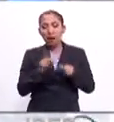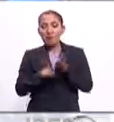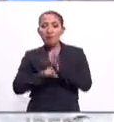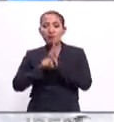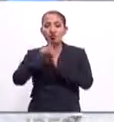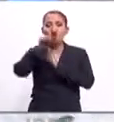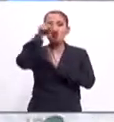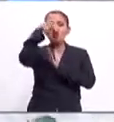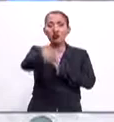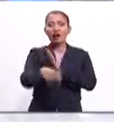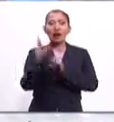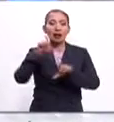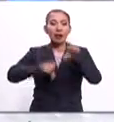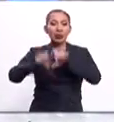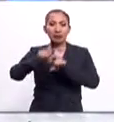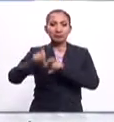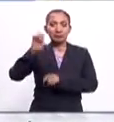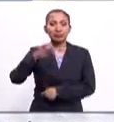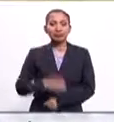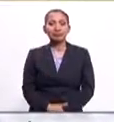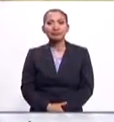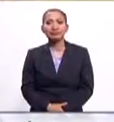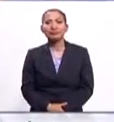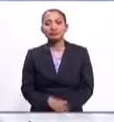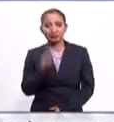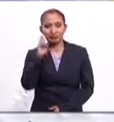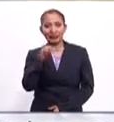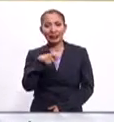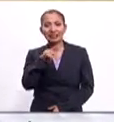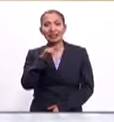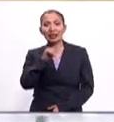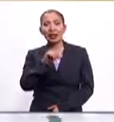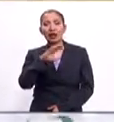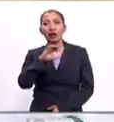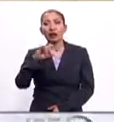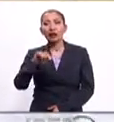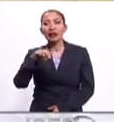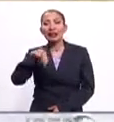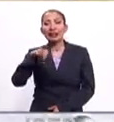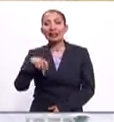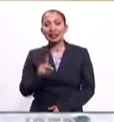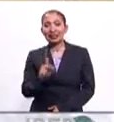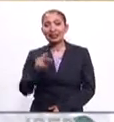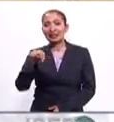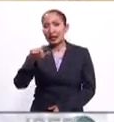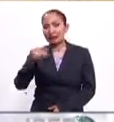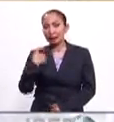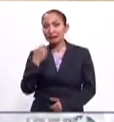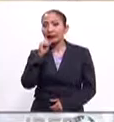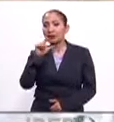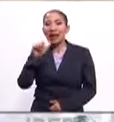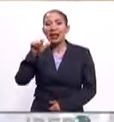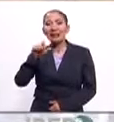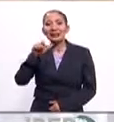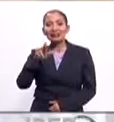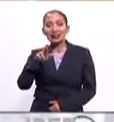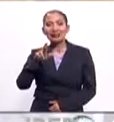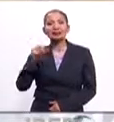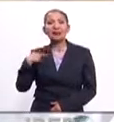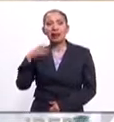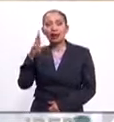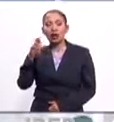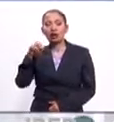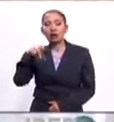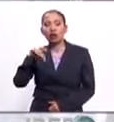su lanzamiento al laboratorio orbital. Vemos a Cristina Koch y Nick Hawk de la NASA, así como a Alexei Ovchinin